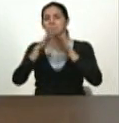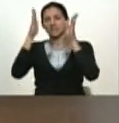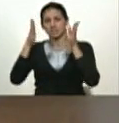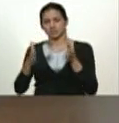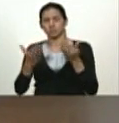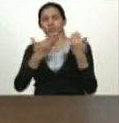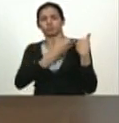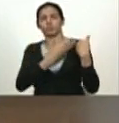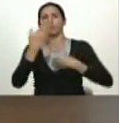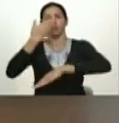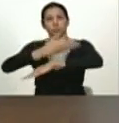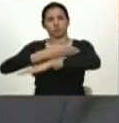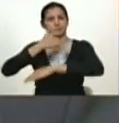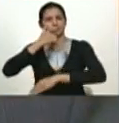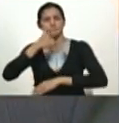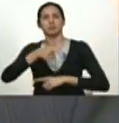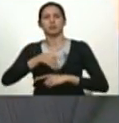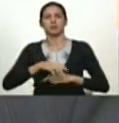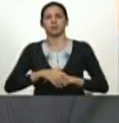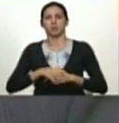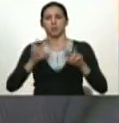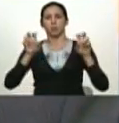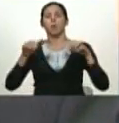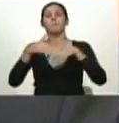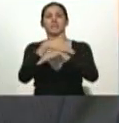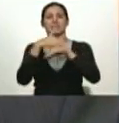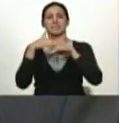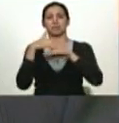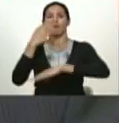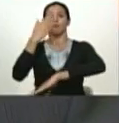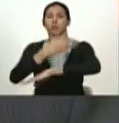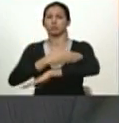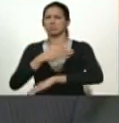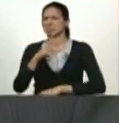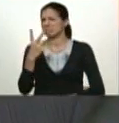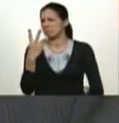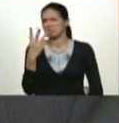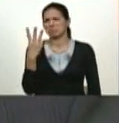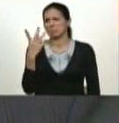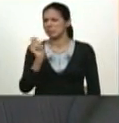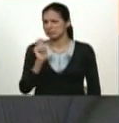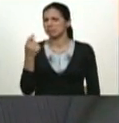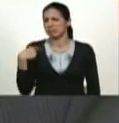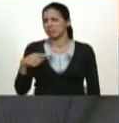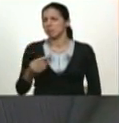de este recién creado ministerio que tiene cuánto dos tres meses verdad